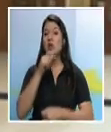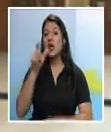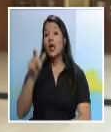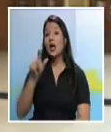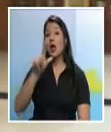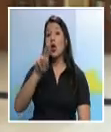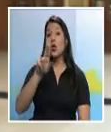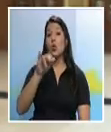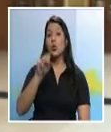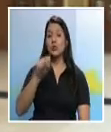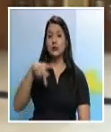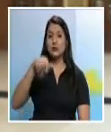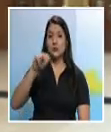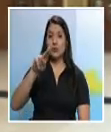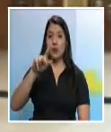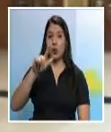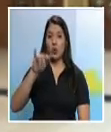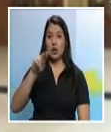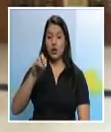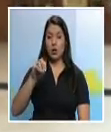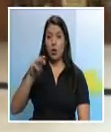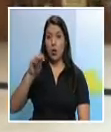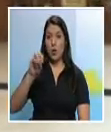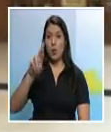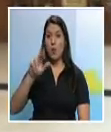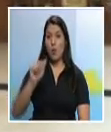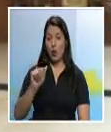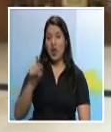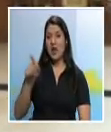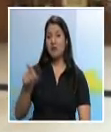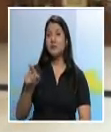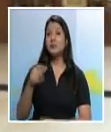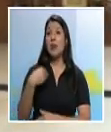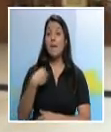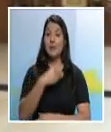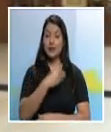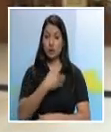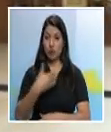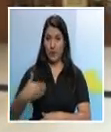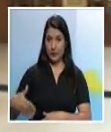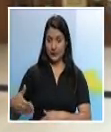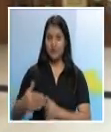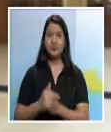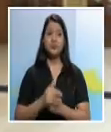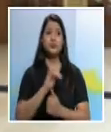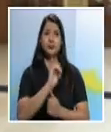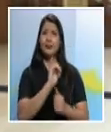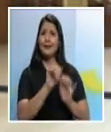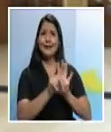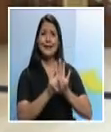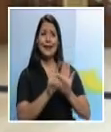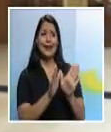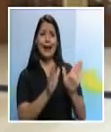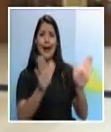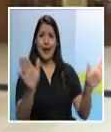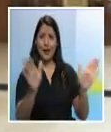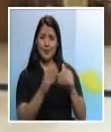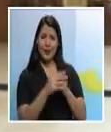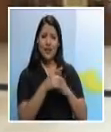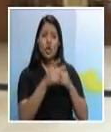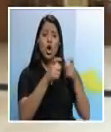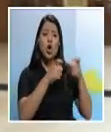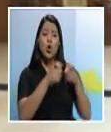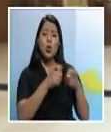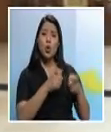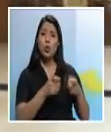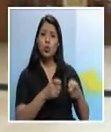También es muy amplia en el sentido de que regula todo lo que tiene que ver con pluses o con